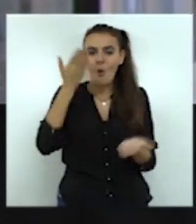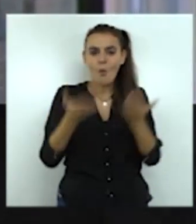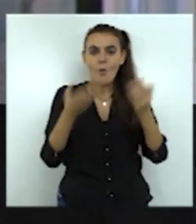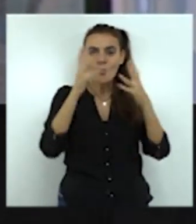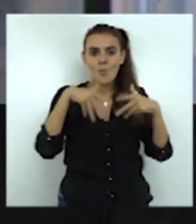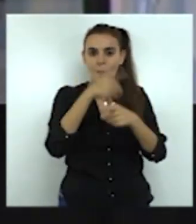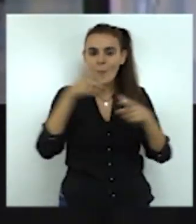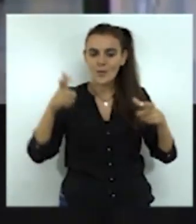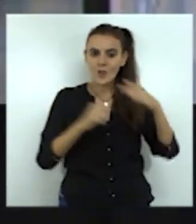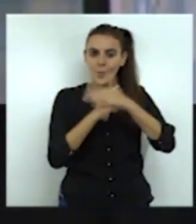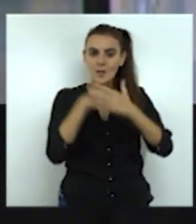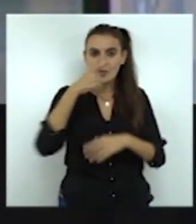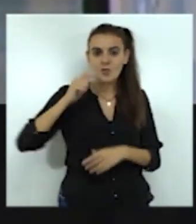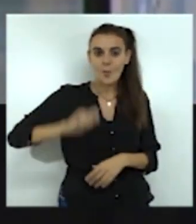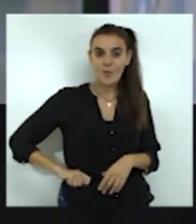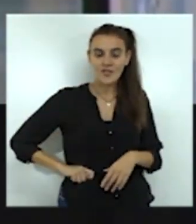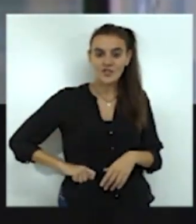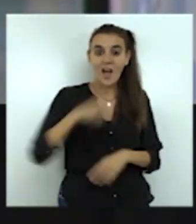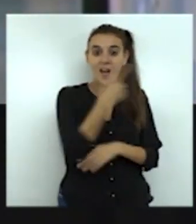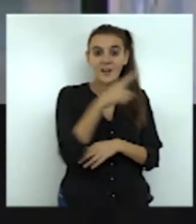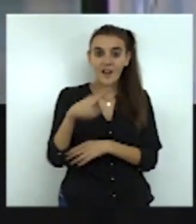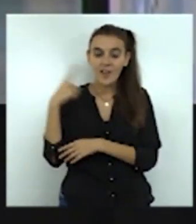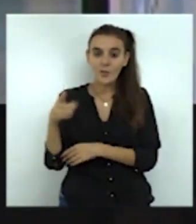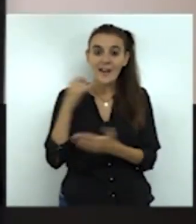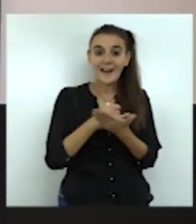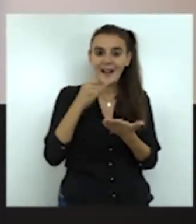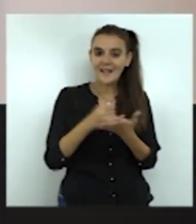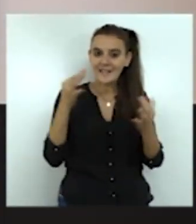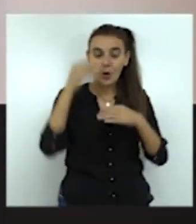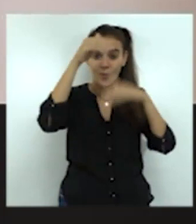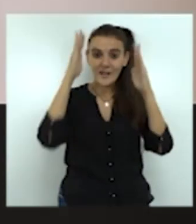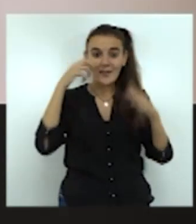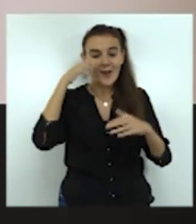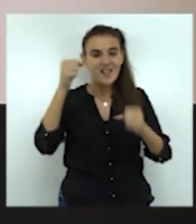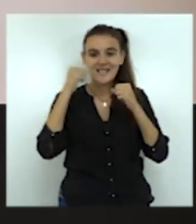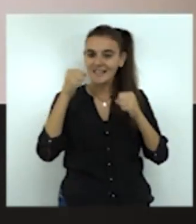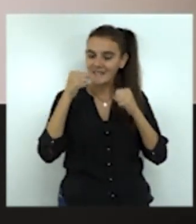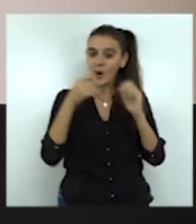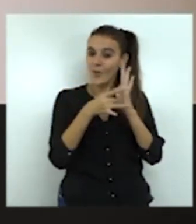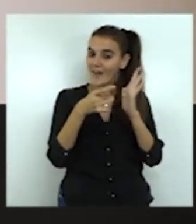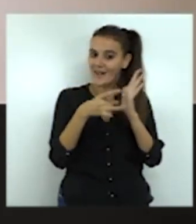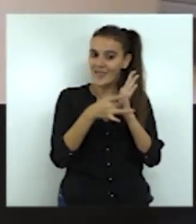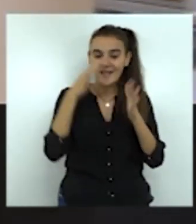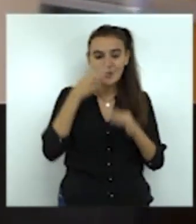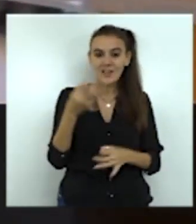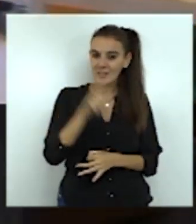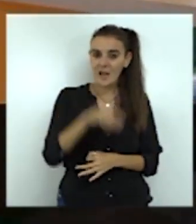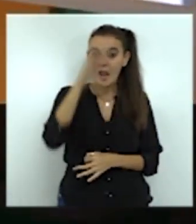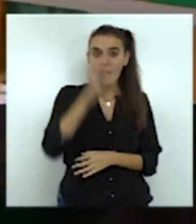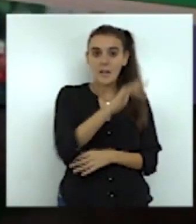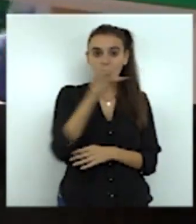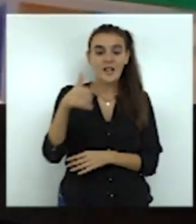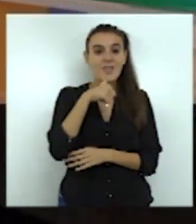profesional de enfermería en la ciudad y así se garantice una atención sanitaria con mayor calidad y seguridad. En total Ceuta requiere de 300